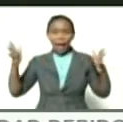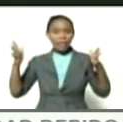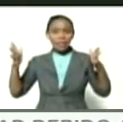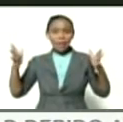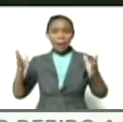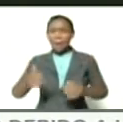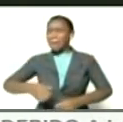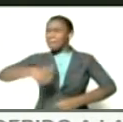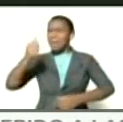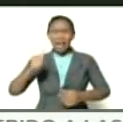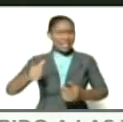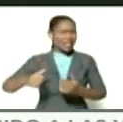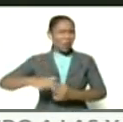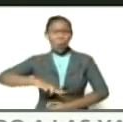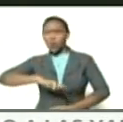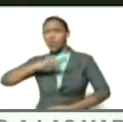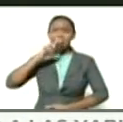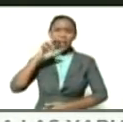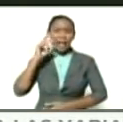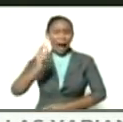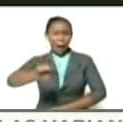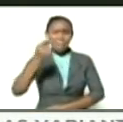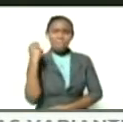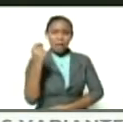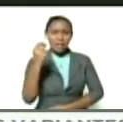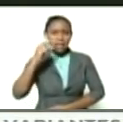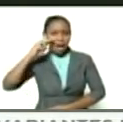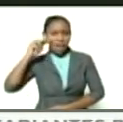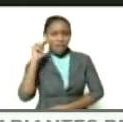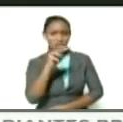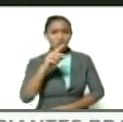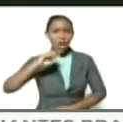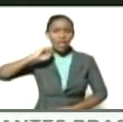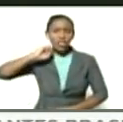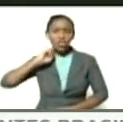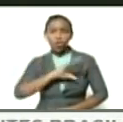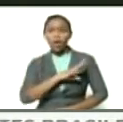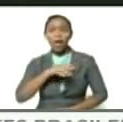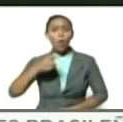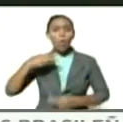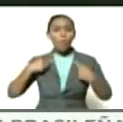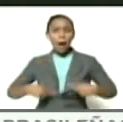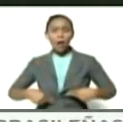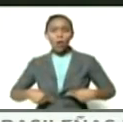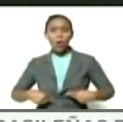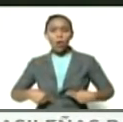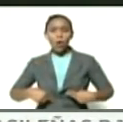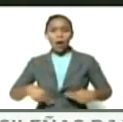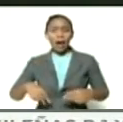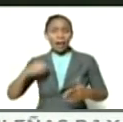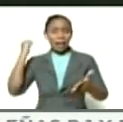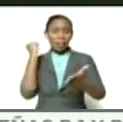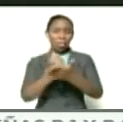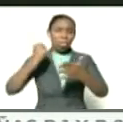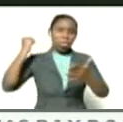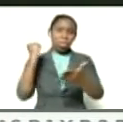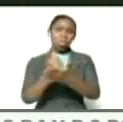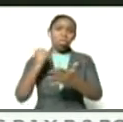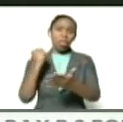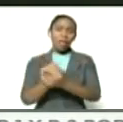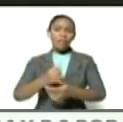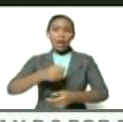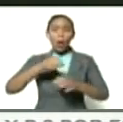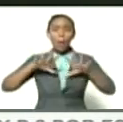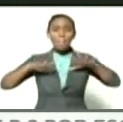más criminal que jamás se haya cometido en la historia de la humanidad. El genocidio de los